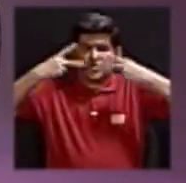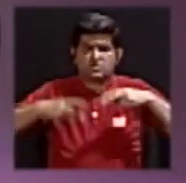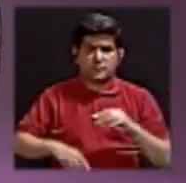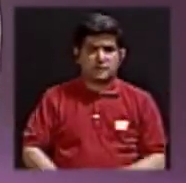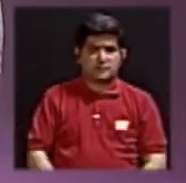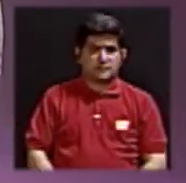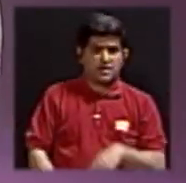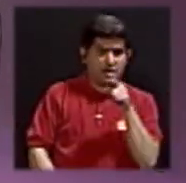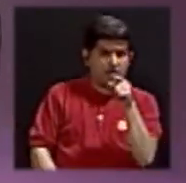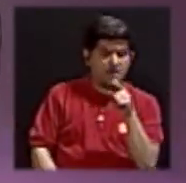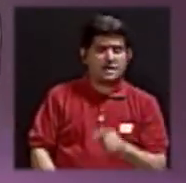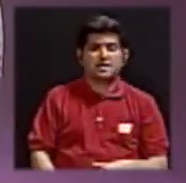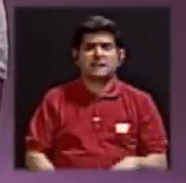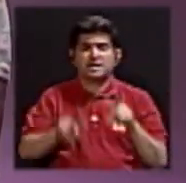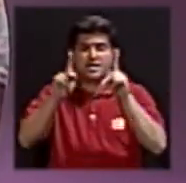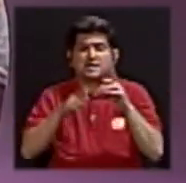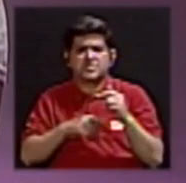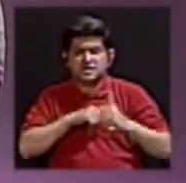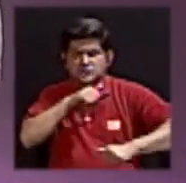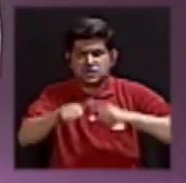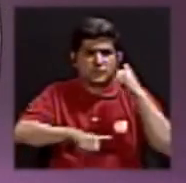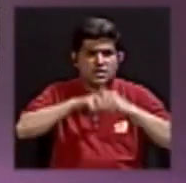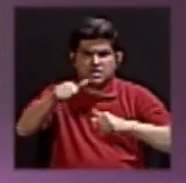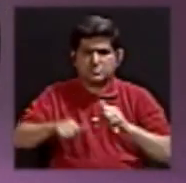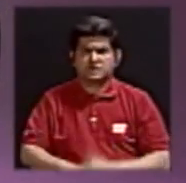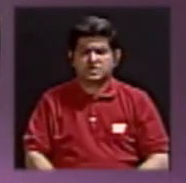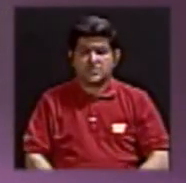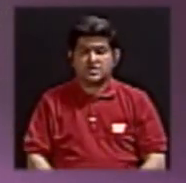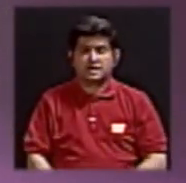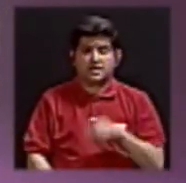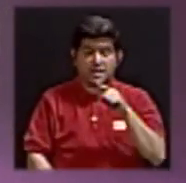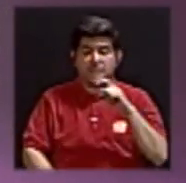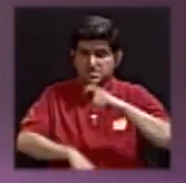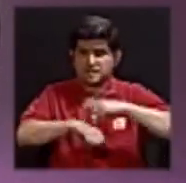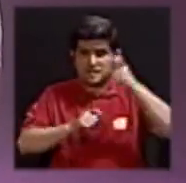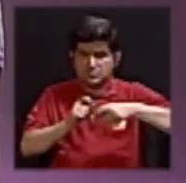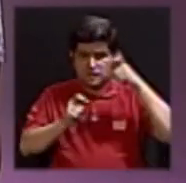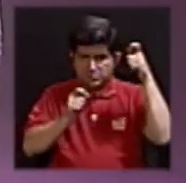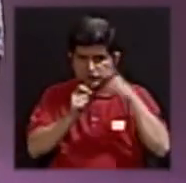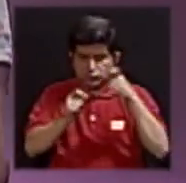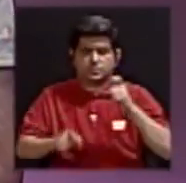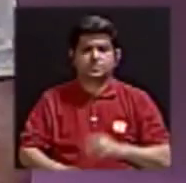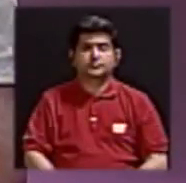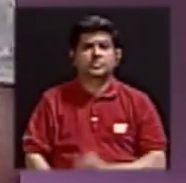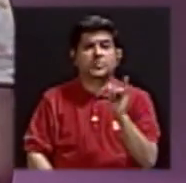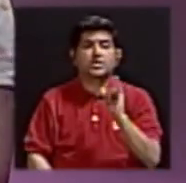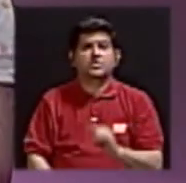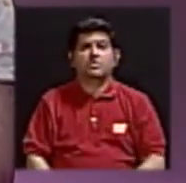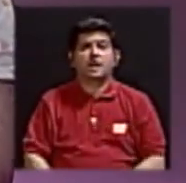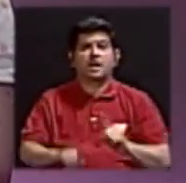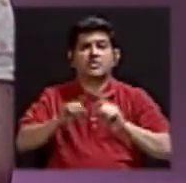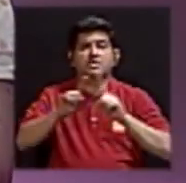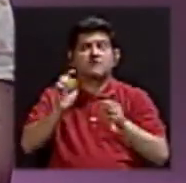está, digamos, lidiando la mujer en ese momento en particular. Y además se producen una serie de cambios importantes.